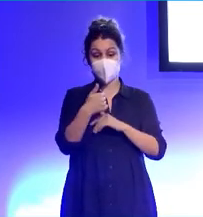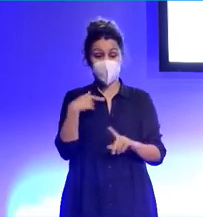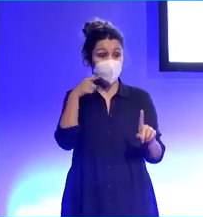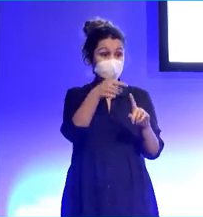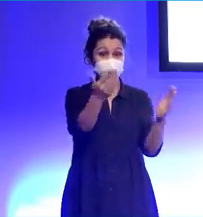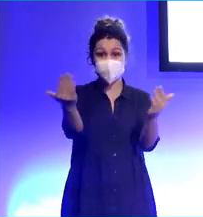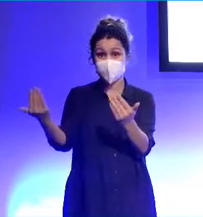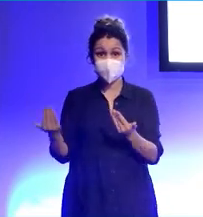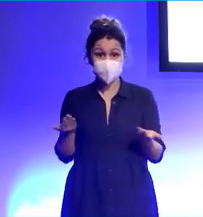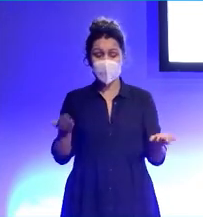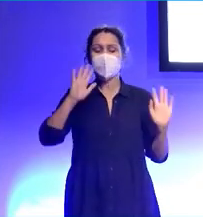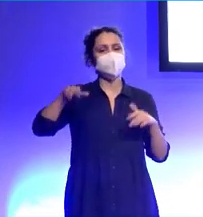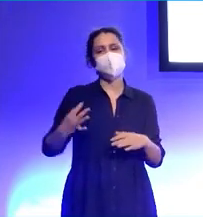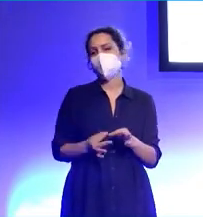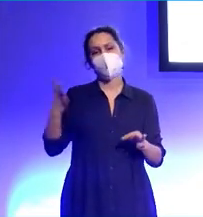No ocurrió eso por suerte.